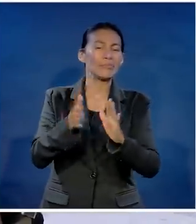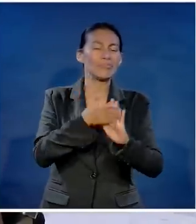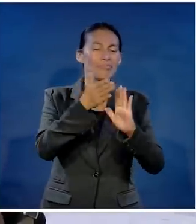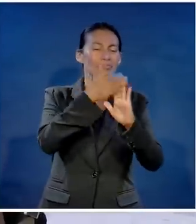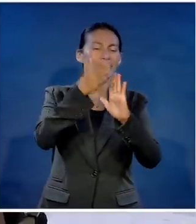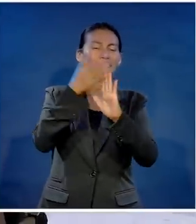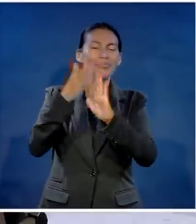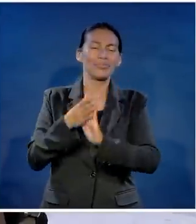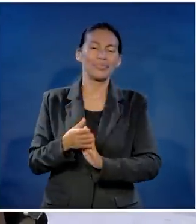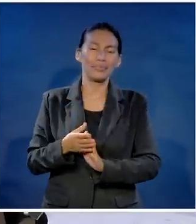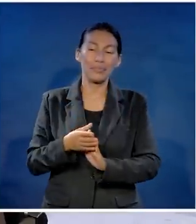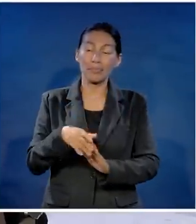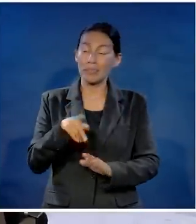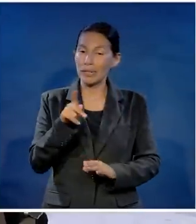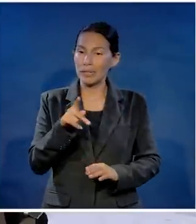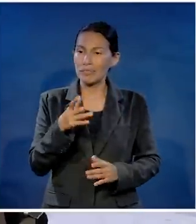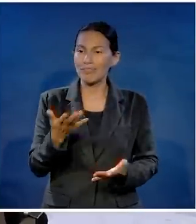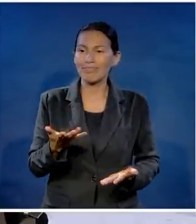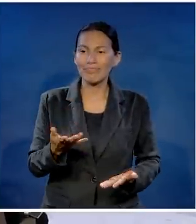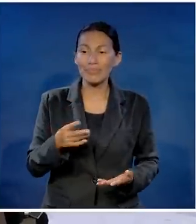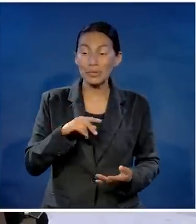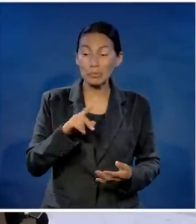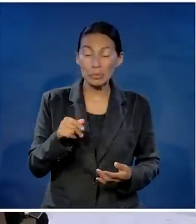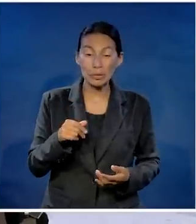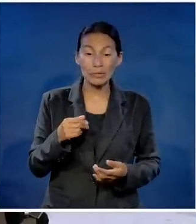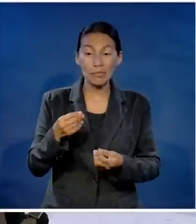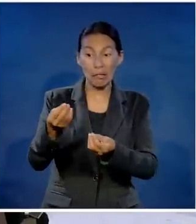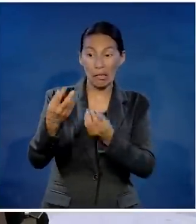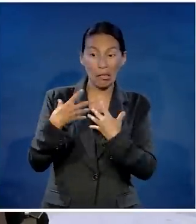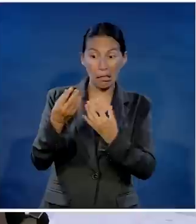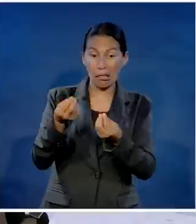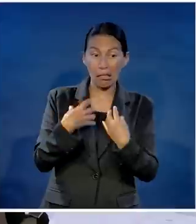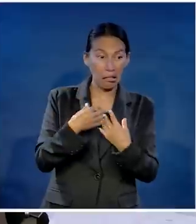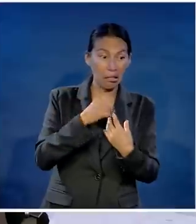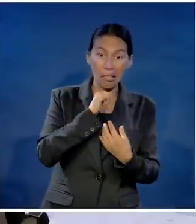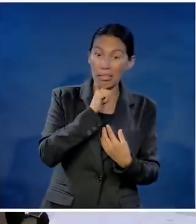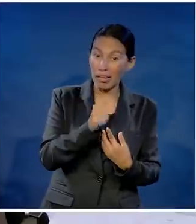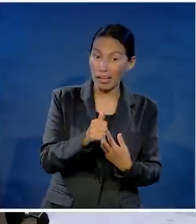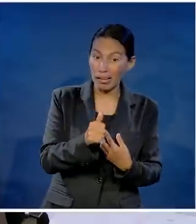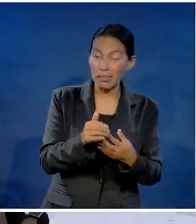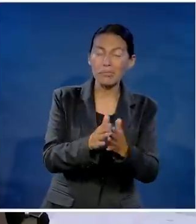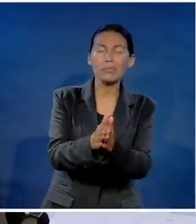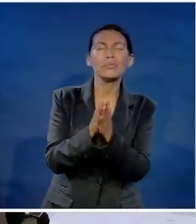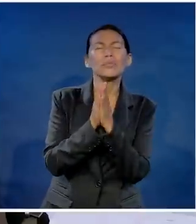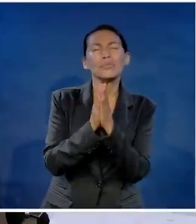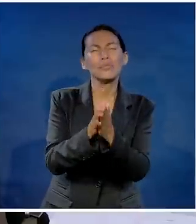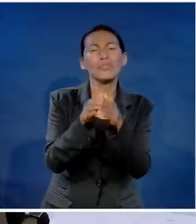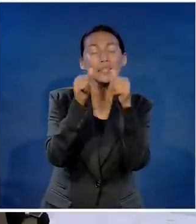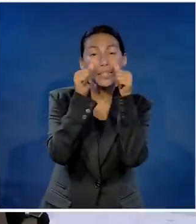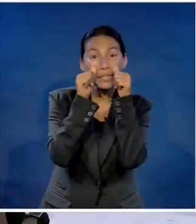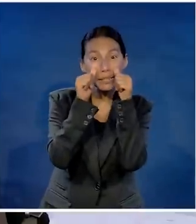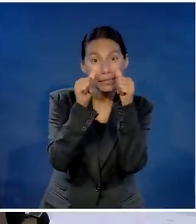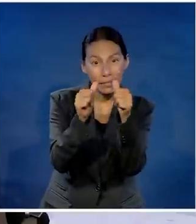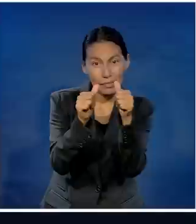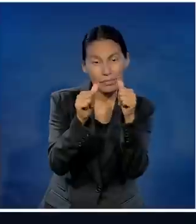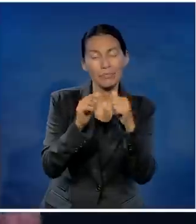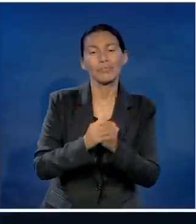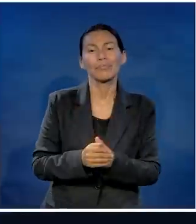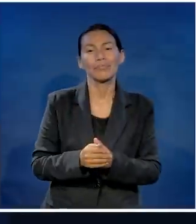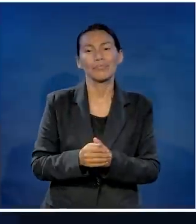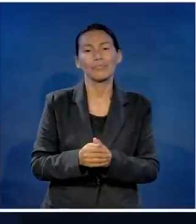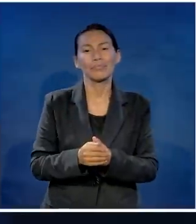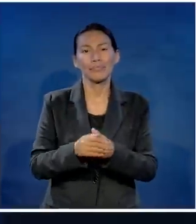Pero resulta que no recibe lo que tiene. Siempre que usted esté buscando algo de las personas, escúcheme, por favor,